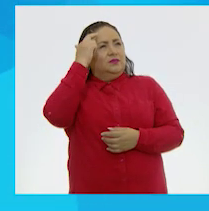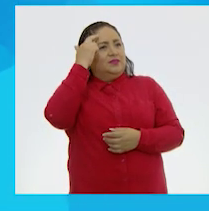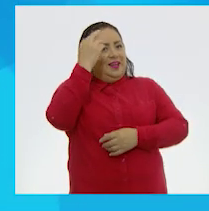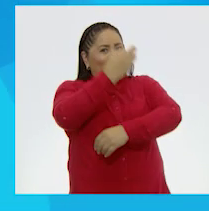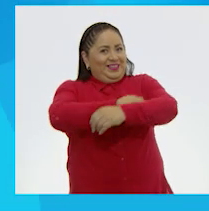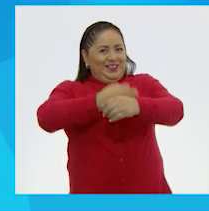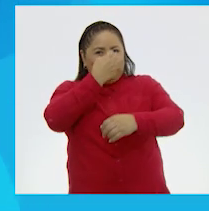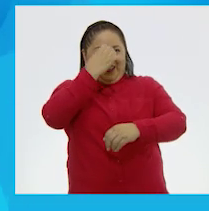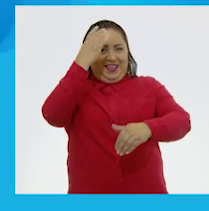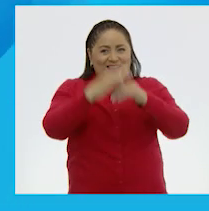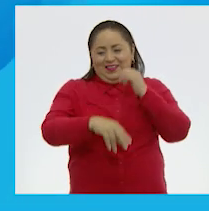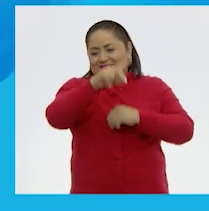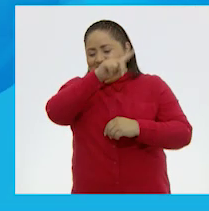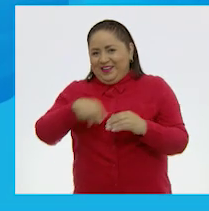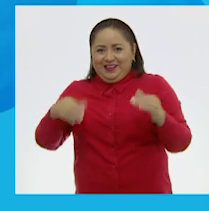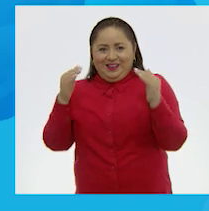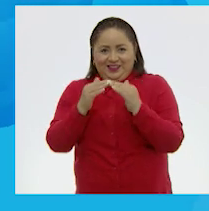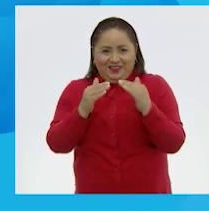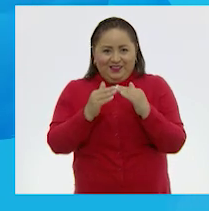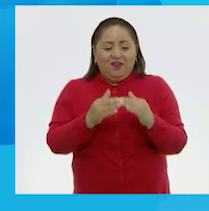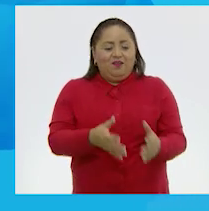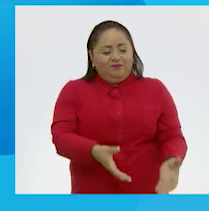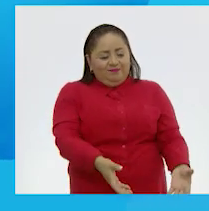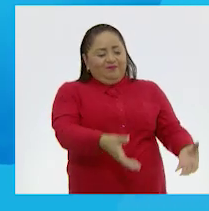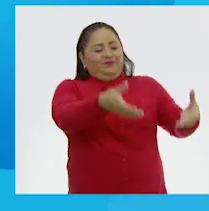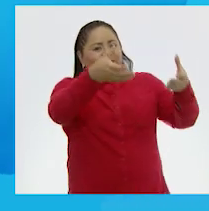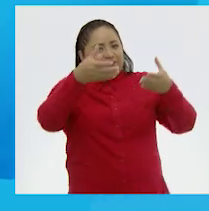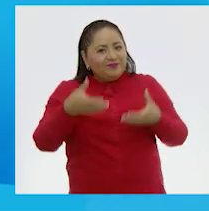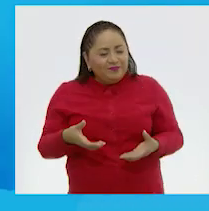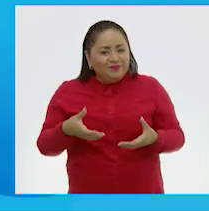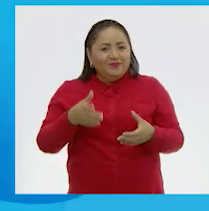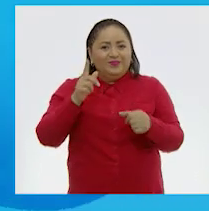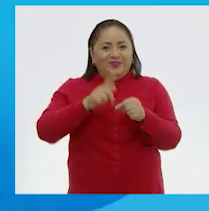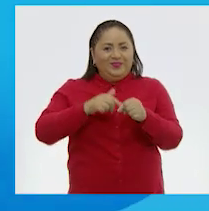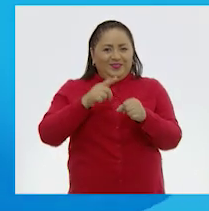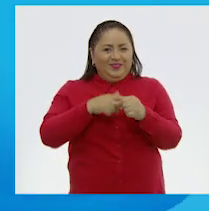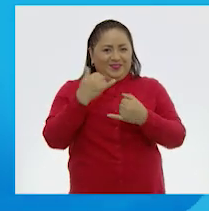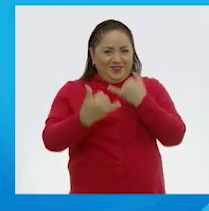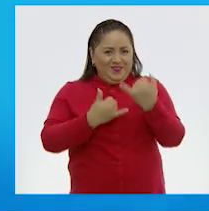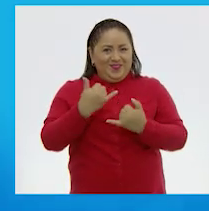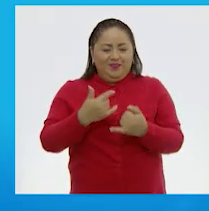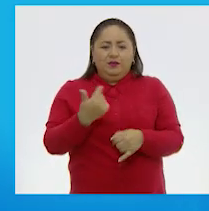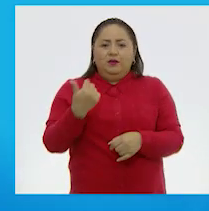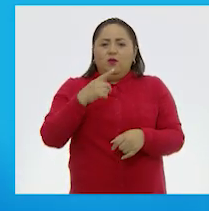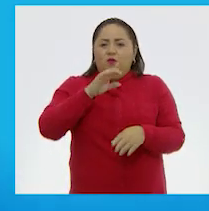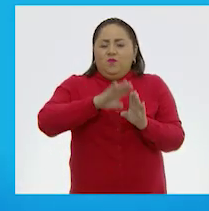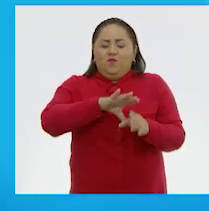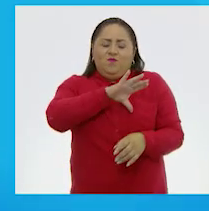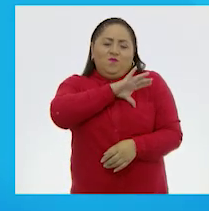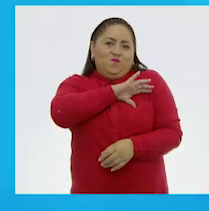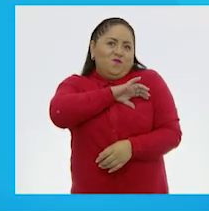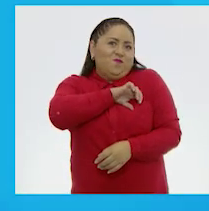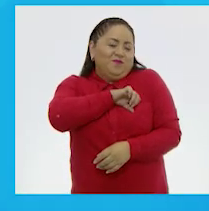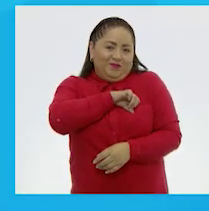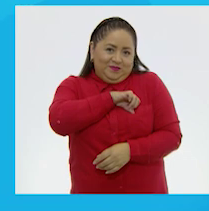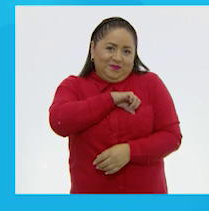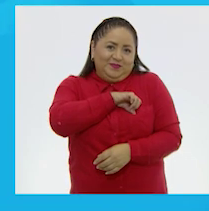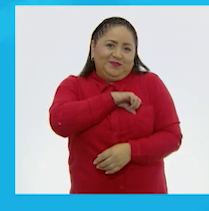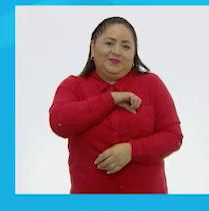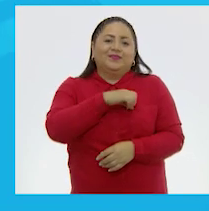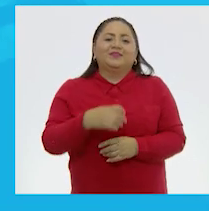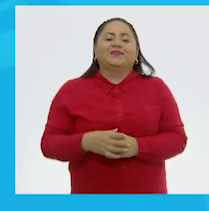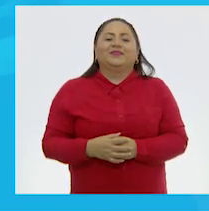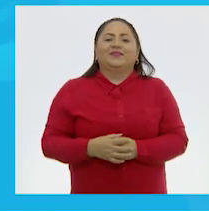cuando regresó de la escuela. Ajá. Y sacó su juego preferido. Ajá. Su